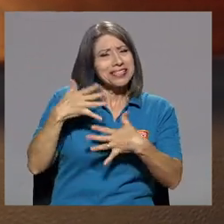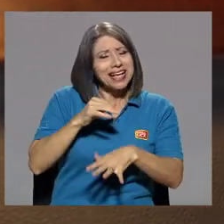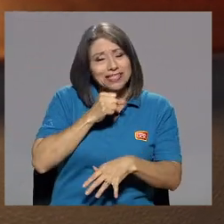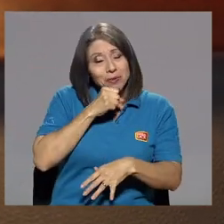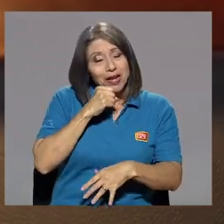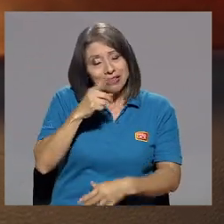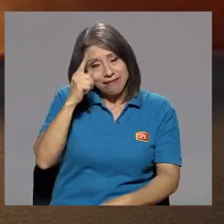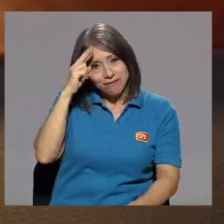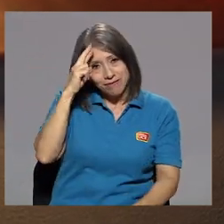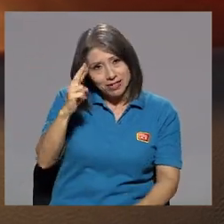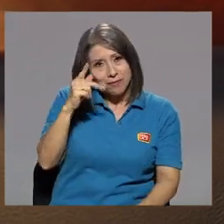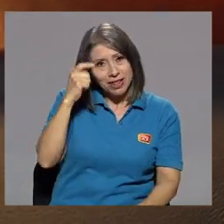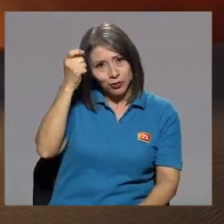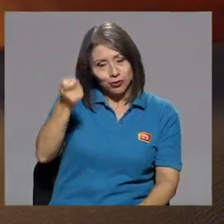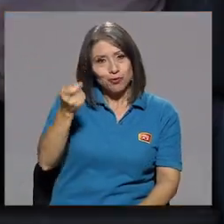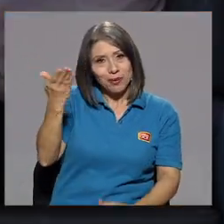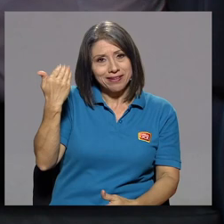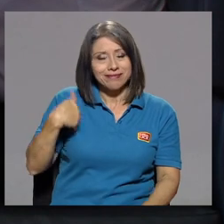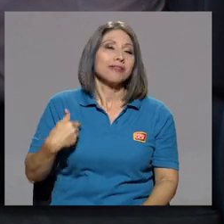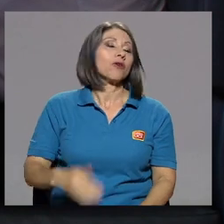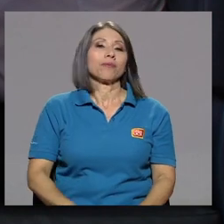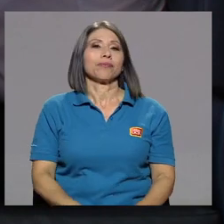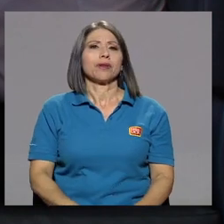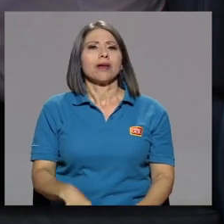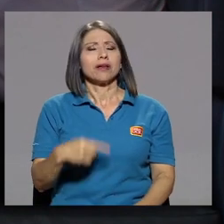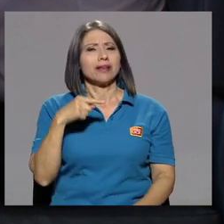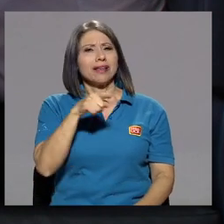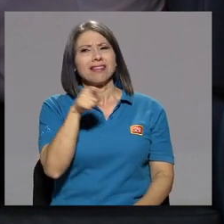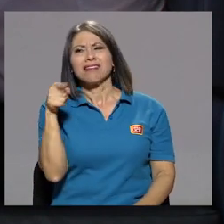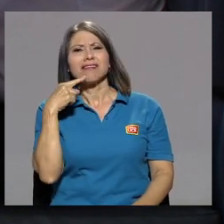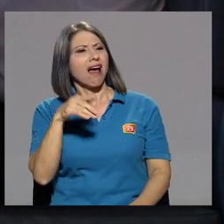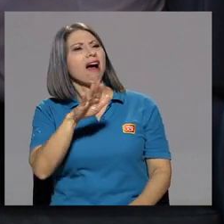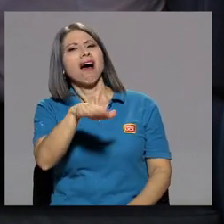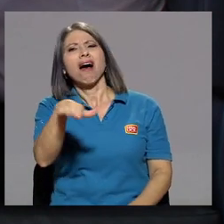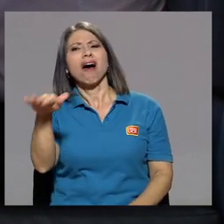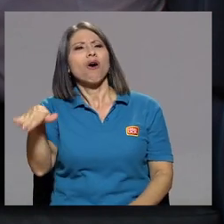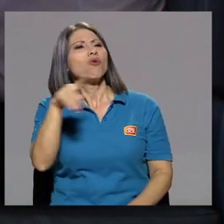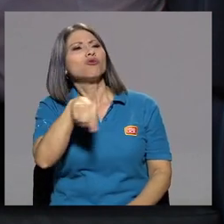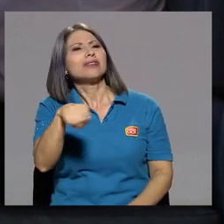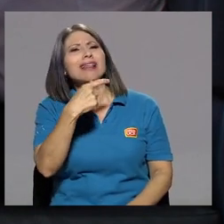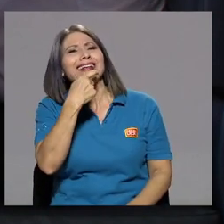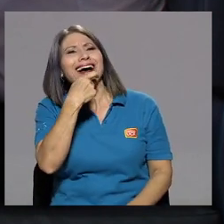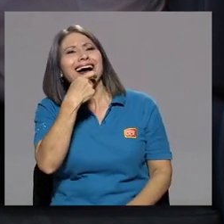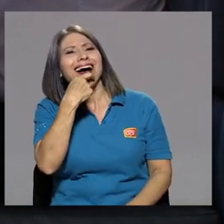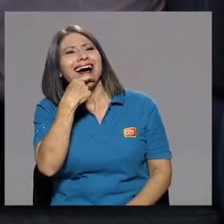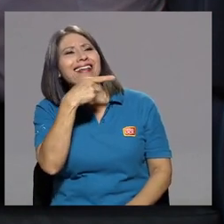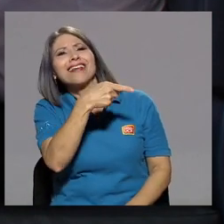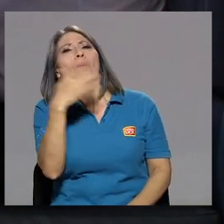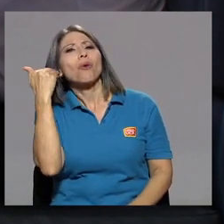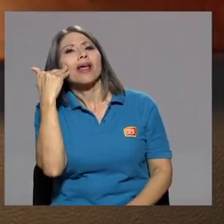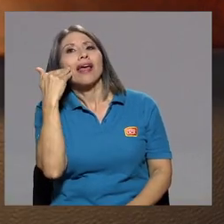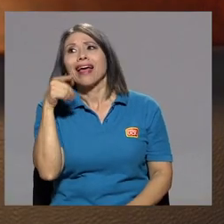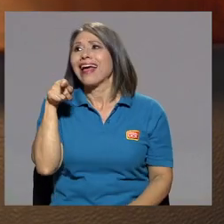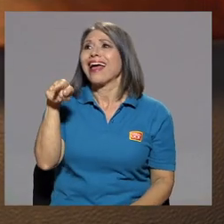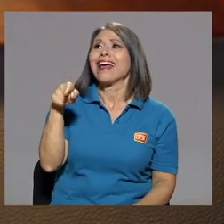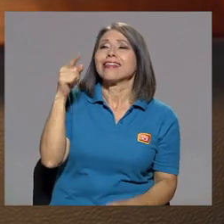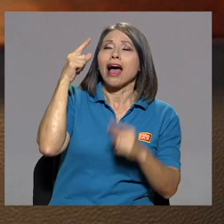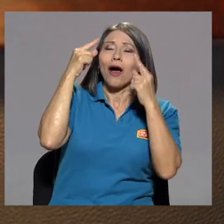don Luis. Mis respetos para el señor. Y por qué se están burlando de Sandra. Dice, ay, pero ¿por qué canta con los ojos cerrados?